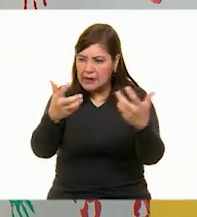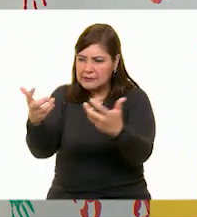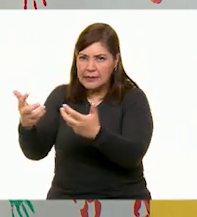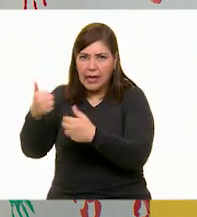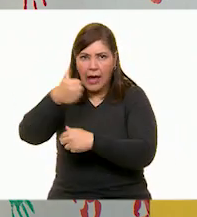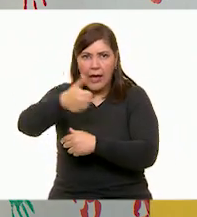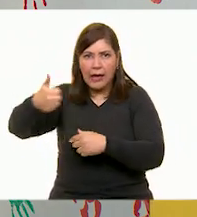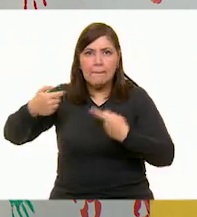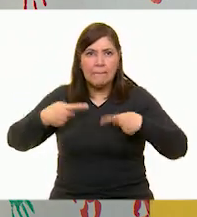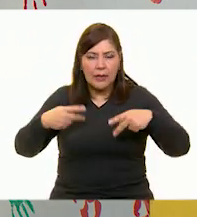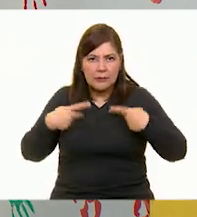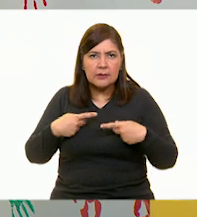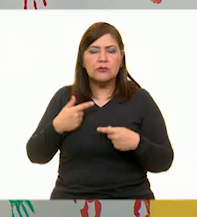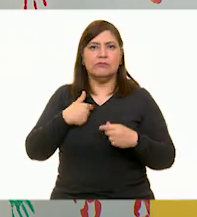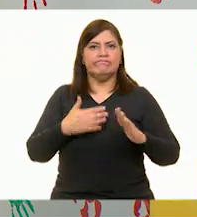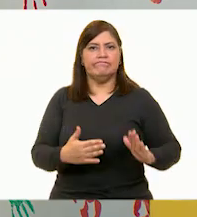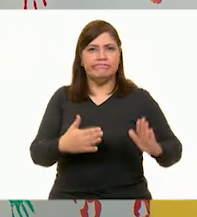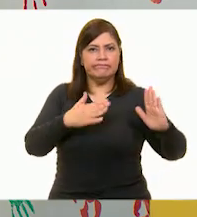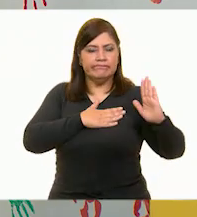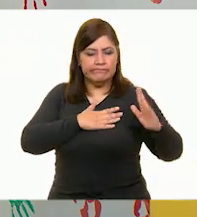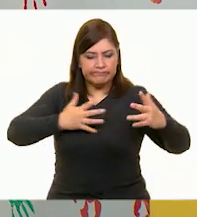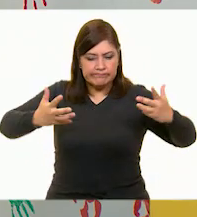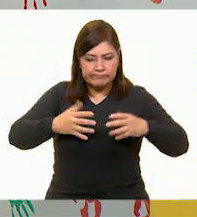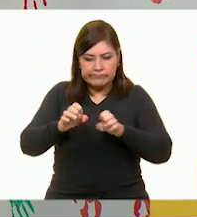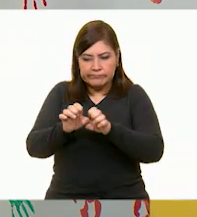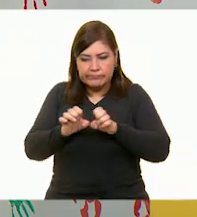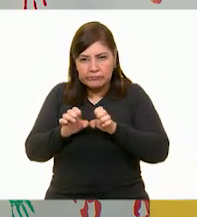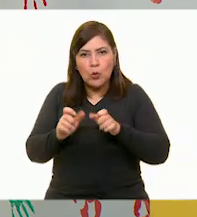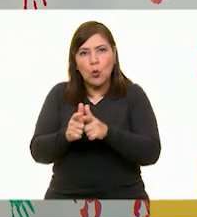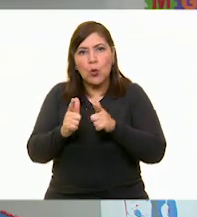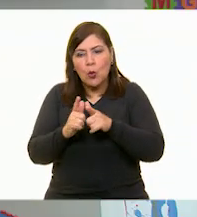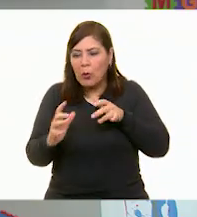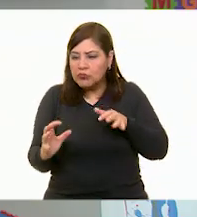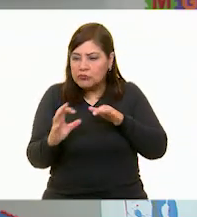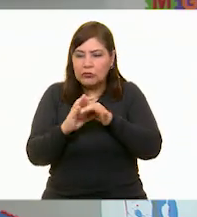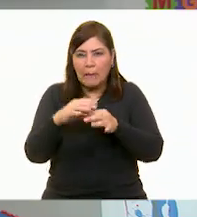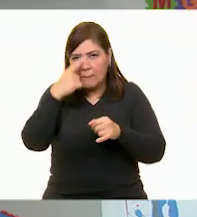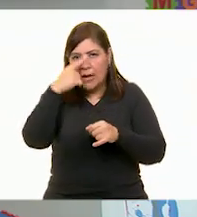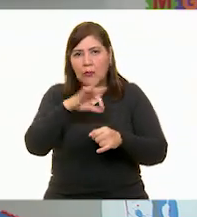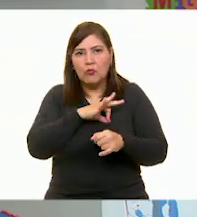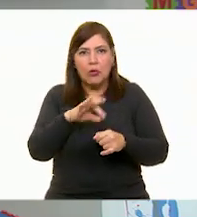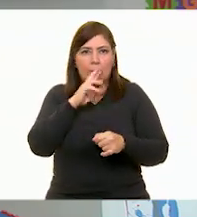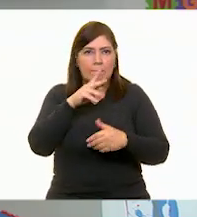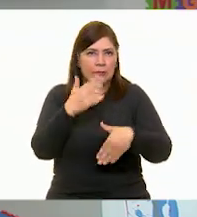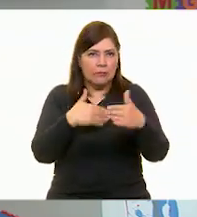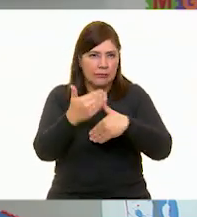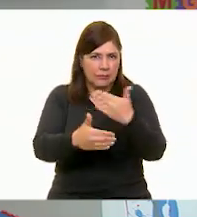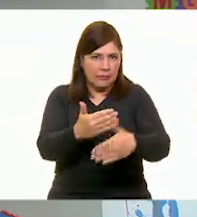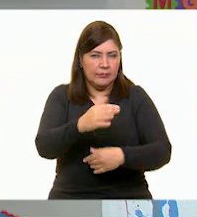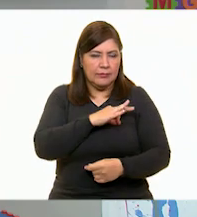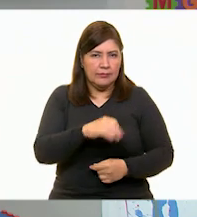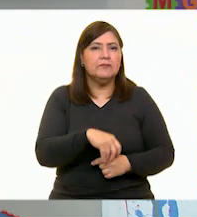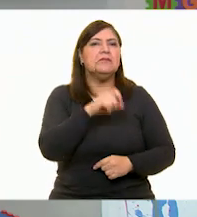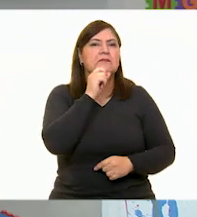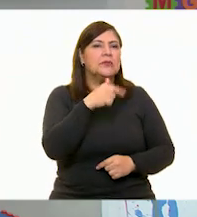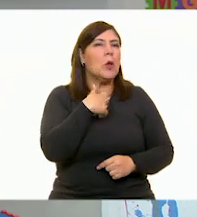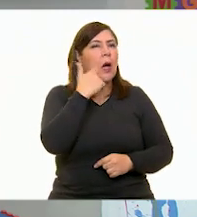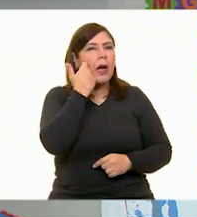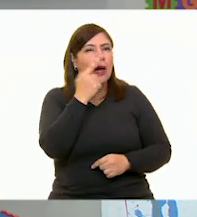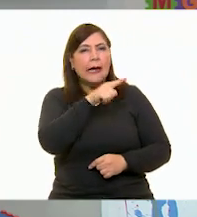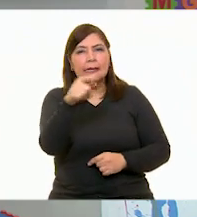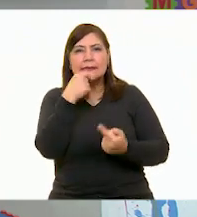pensar a qué nos comprometemos como equipo y como grupo. Para ello me gustaría que niñas, niños y